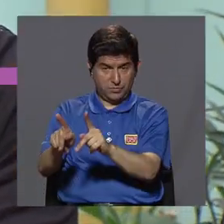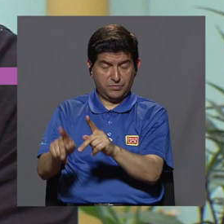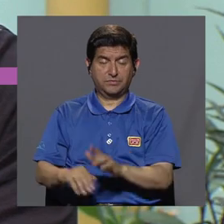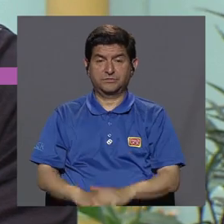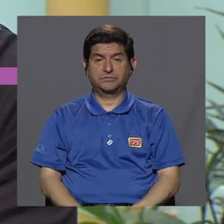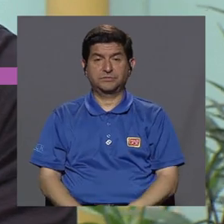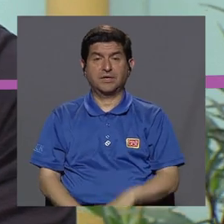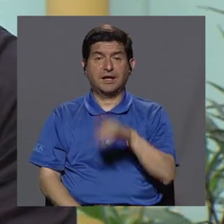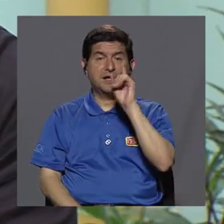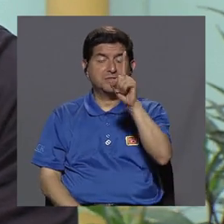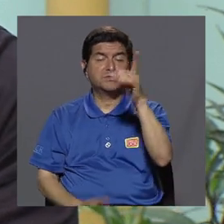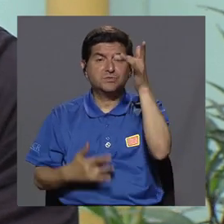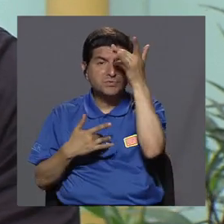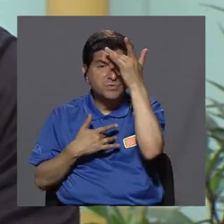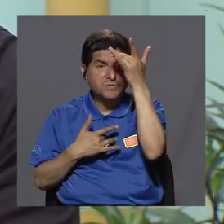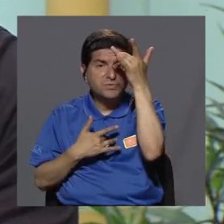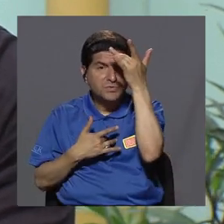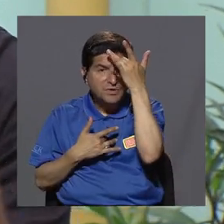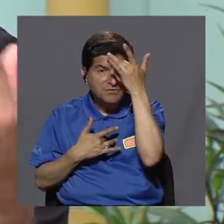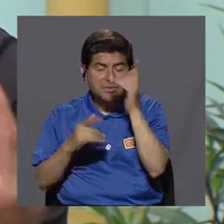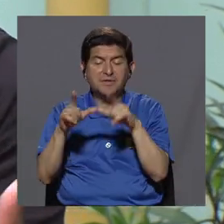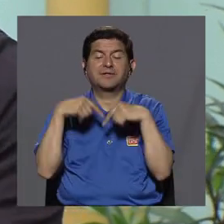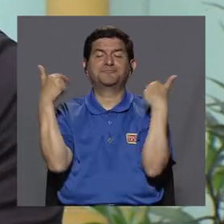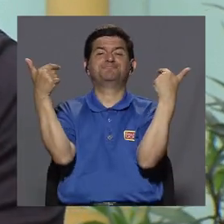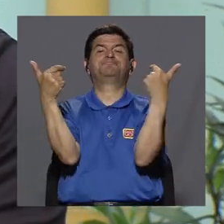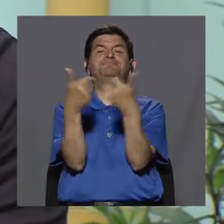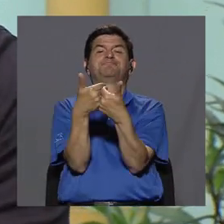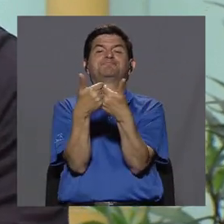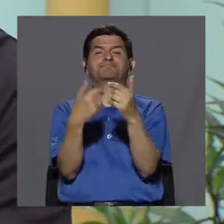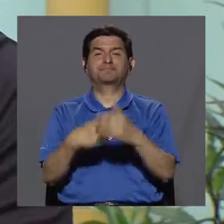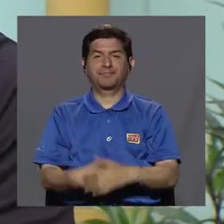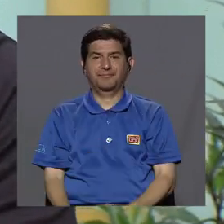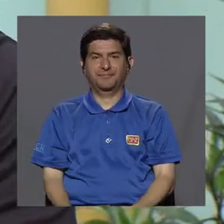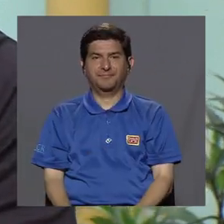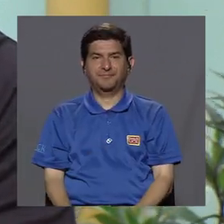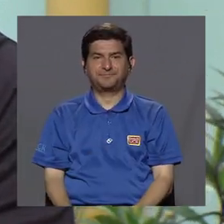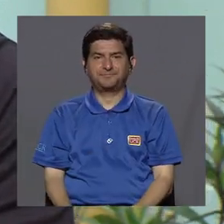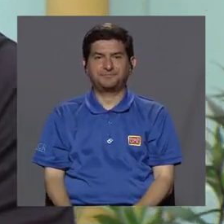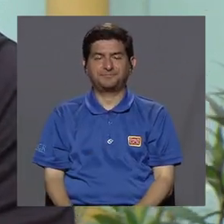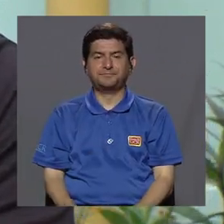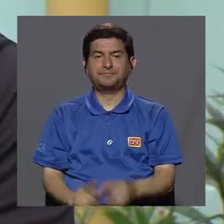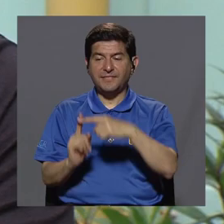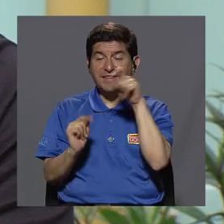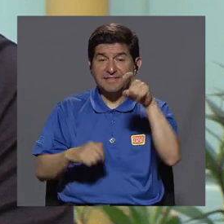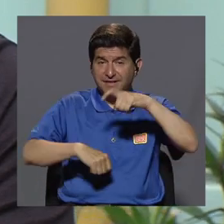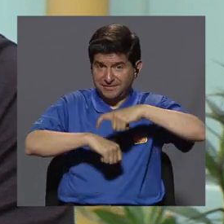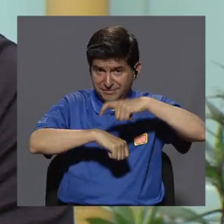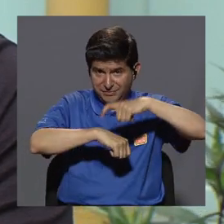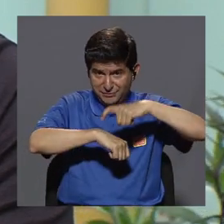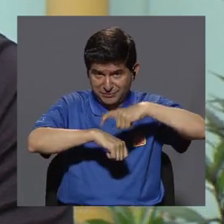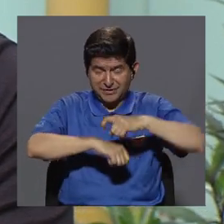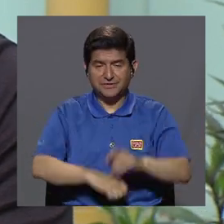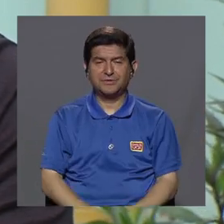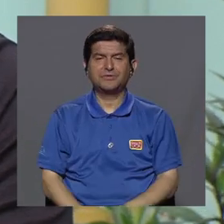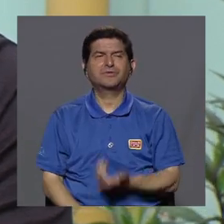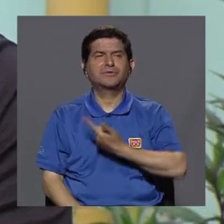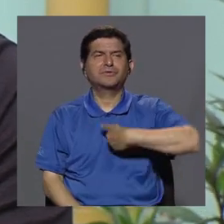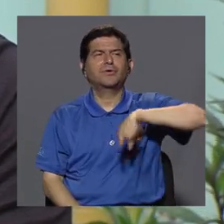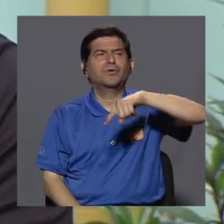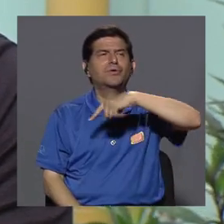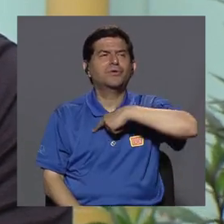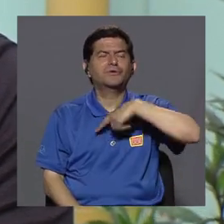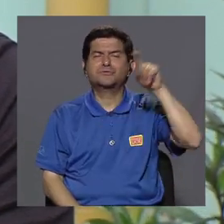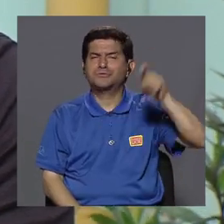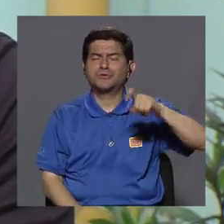verdad, que la padece, sino es una enfermedad colectiva. Entonces, a partir de eso, nosotros